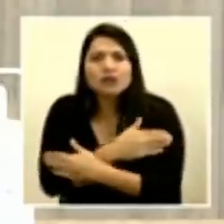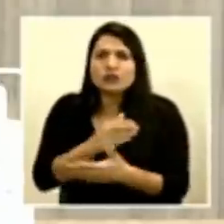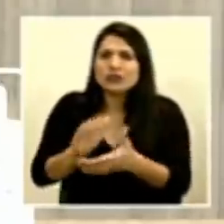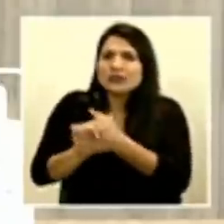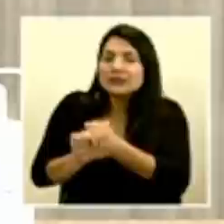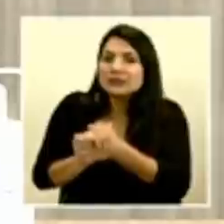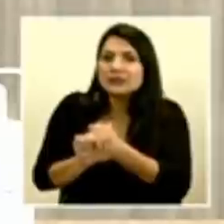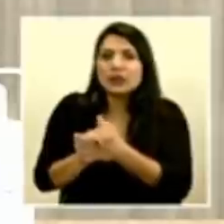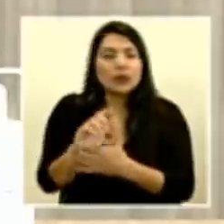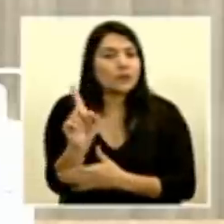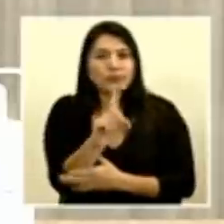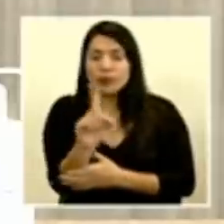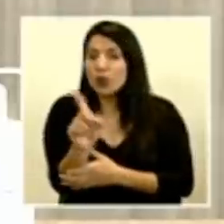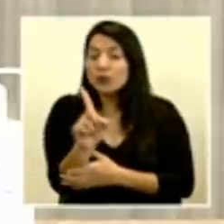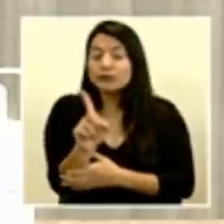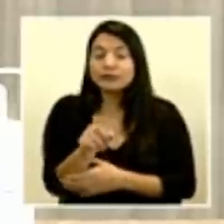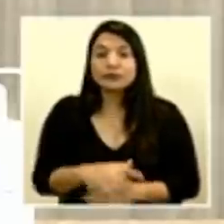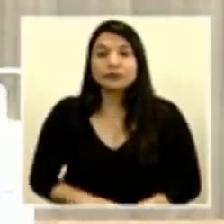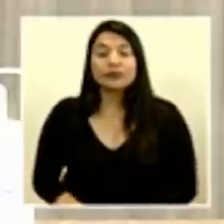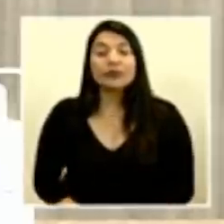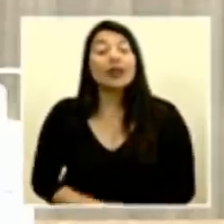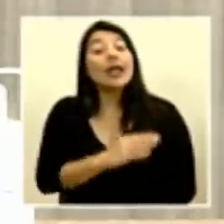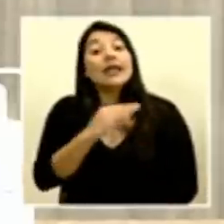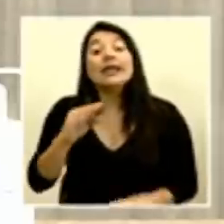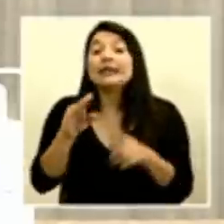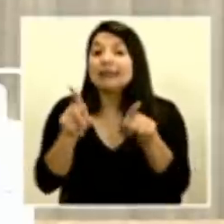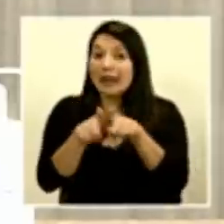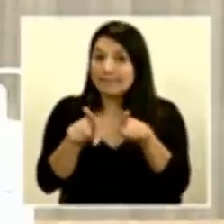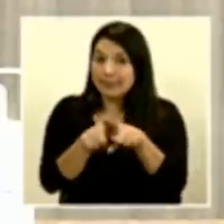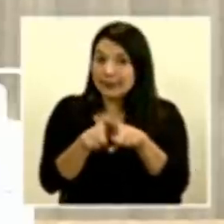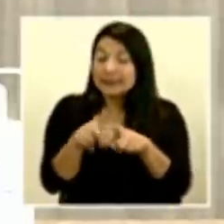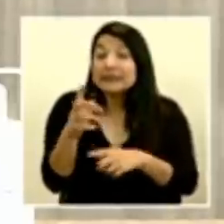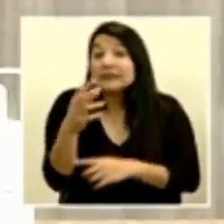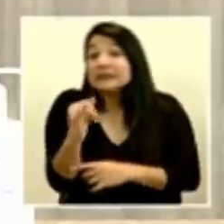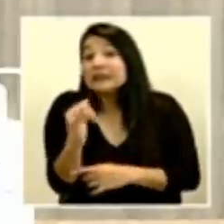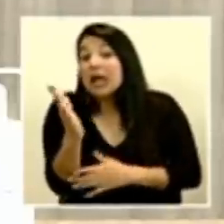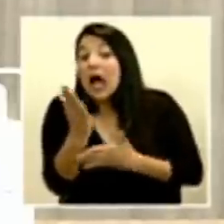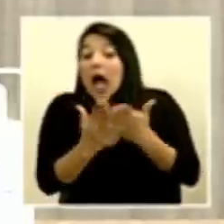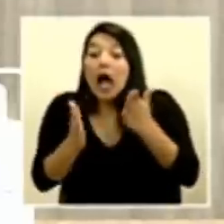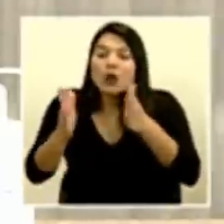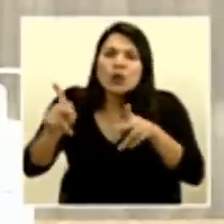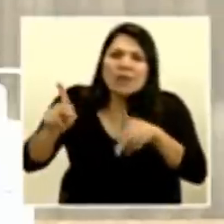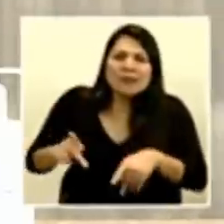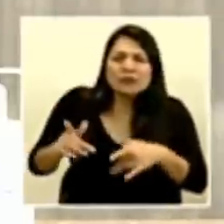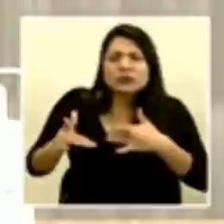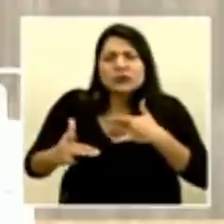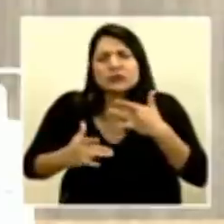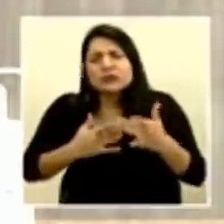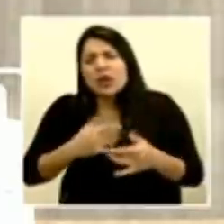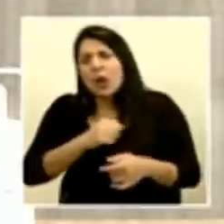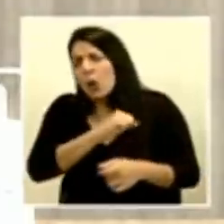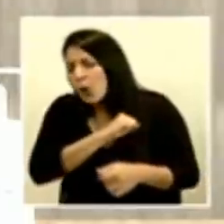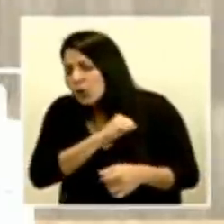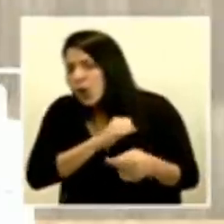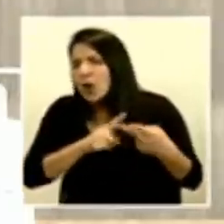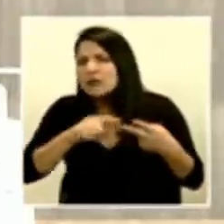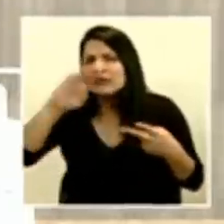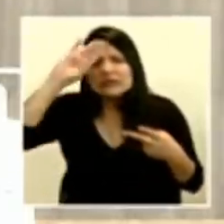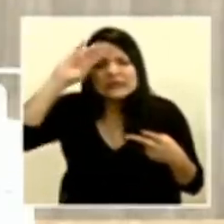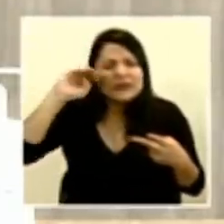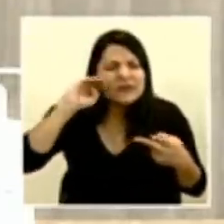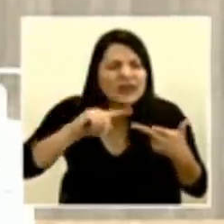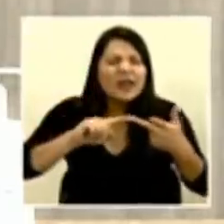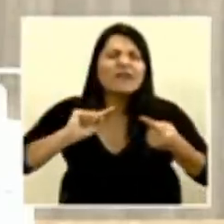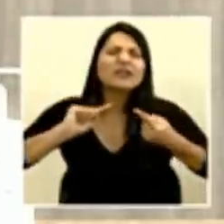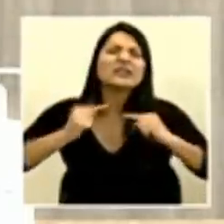o de abrazo y también si alguien está con síntomas respiratorios, con tos, con fiebre, con dolor de garganta, no tiene